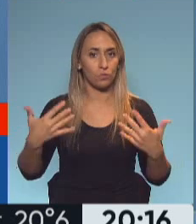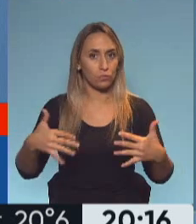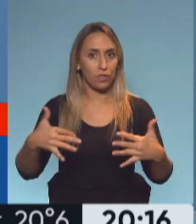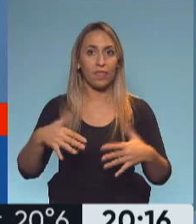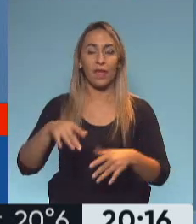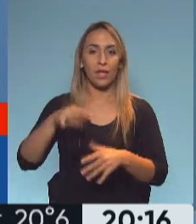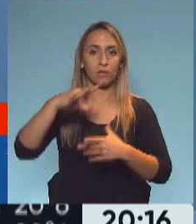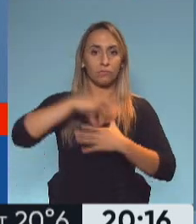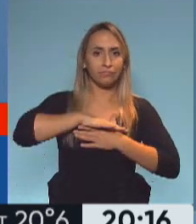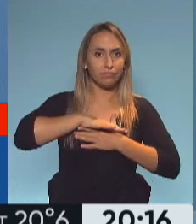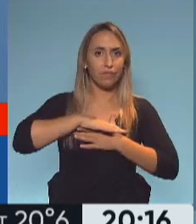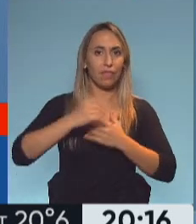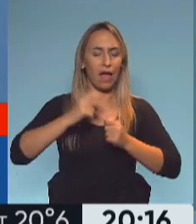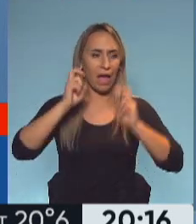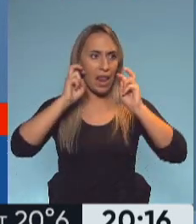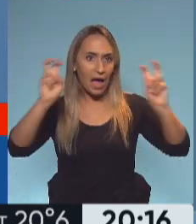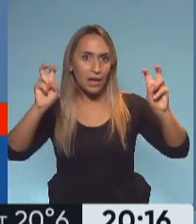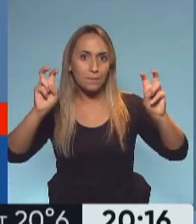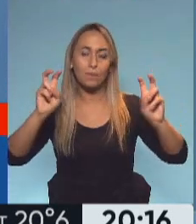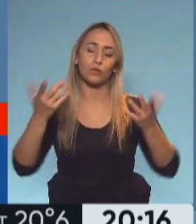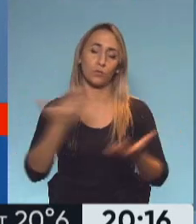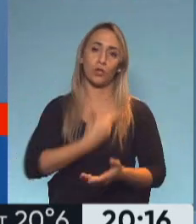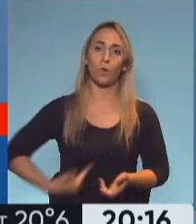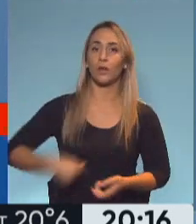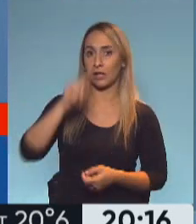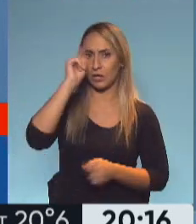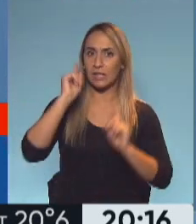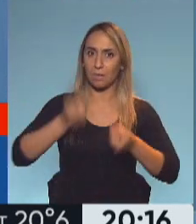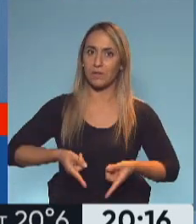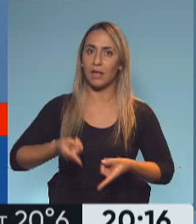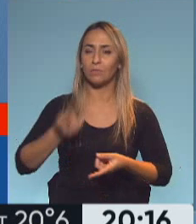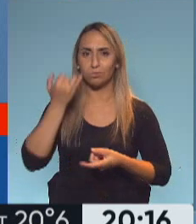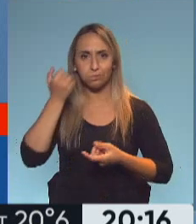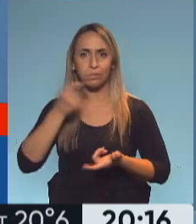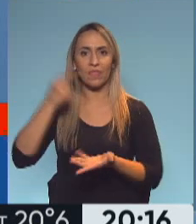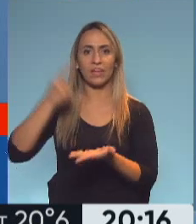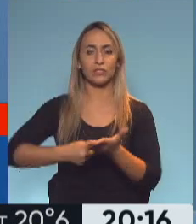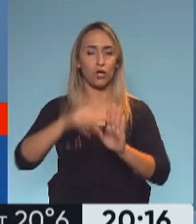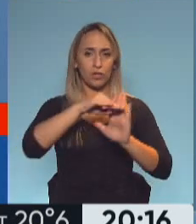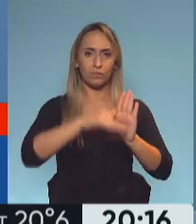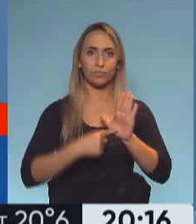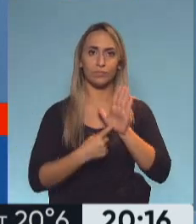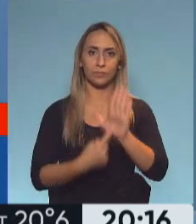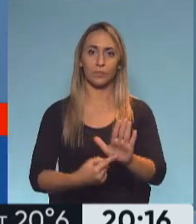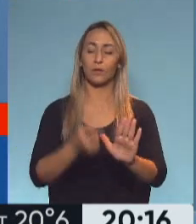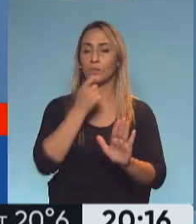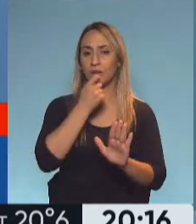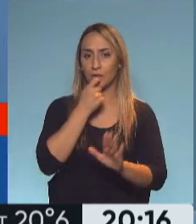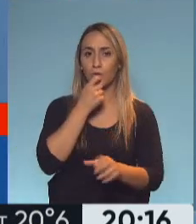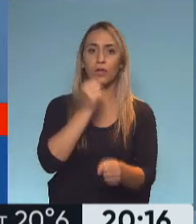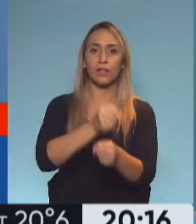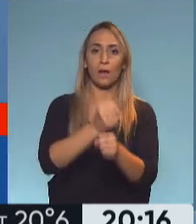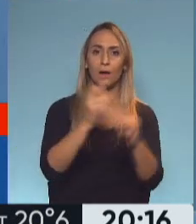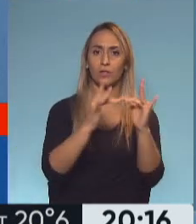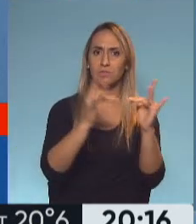casos que nos hizo encender las alarmas. Obviamente también al gobierno nacional que tomó medidas, que fueron algunas medidas muy concretas, como reforzar el teletrabajo,